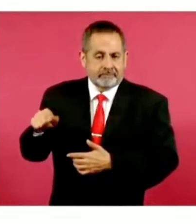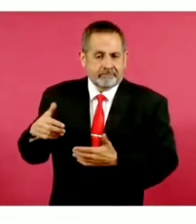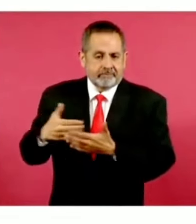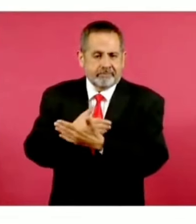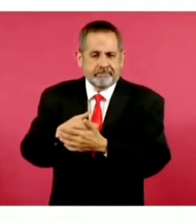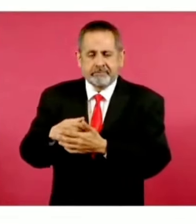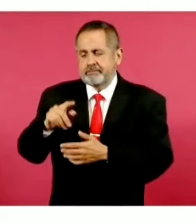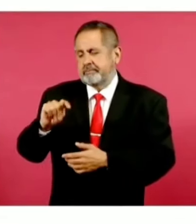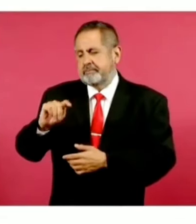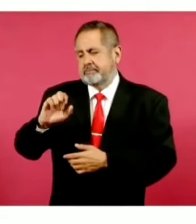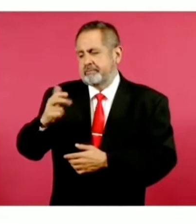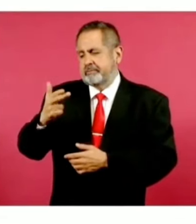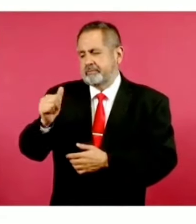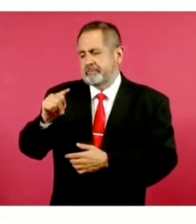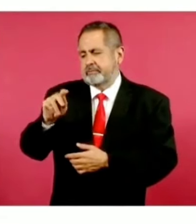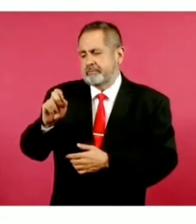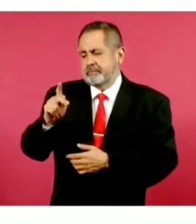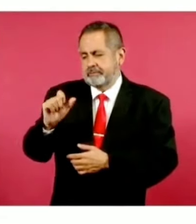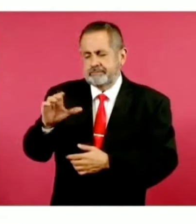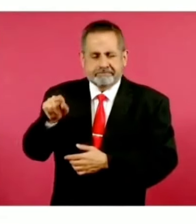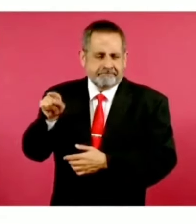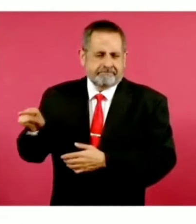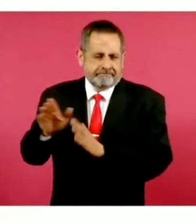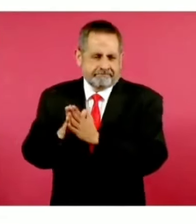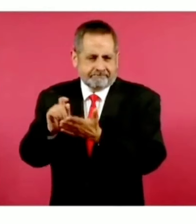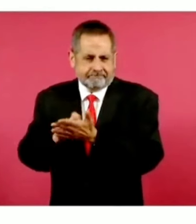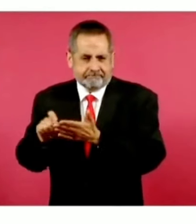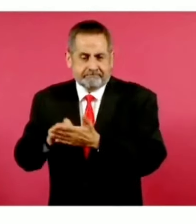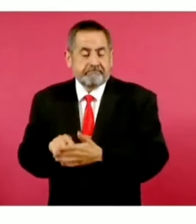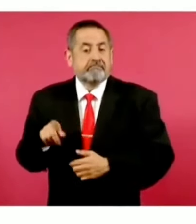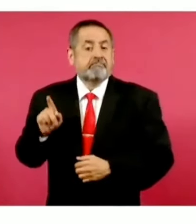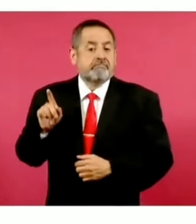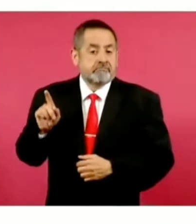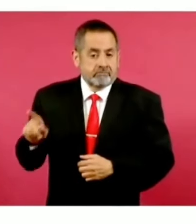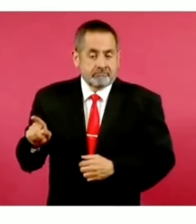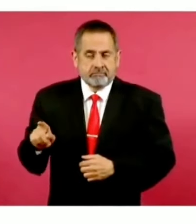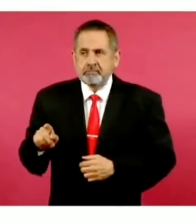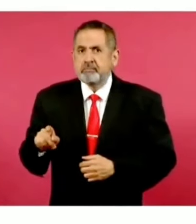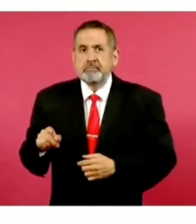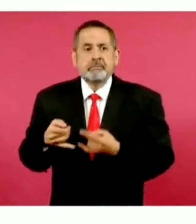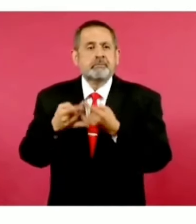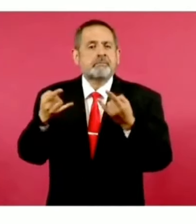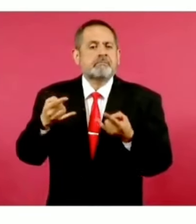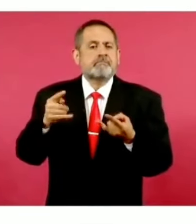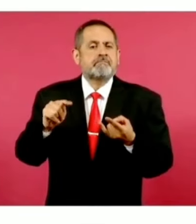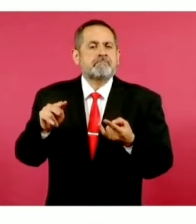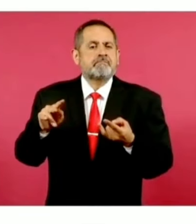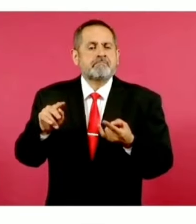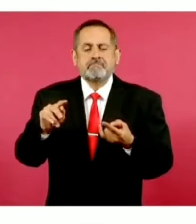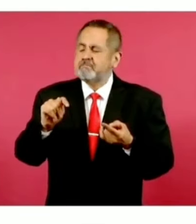Don Andrés tiene una novela bellísima